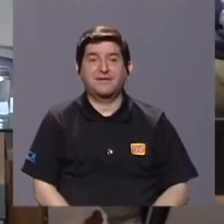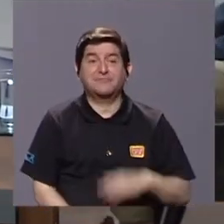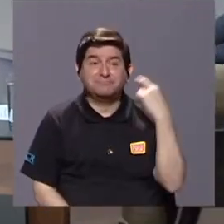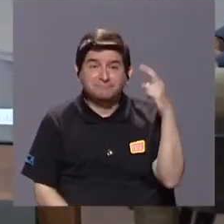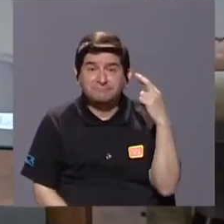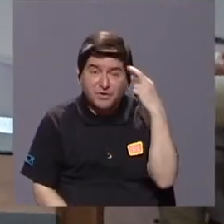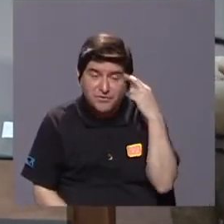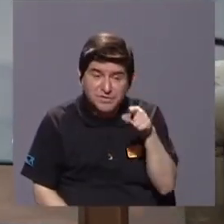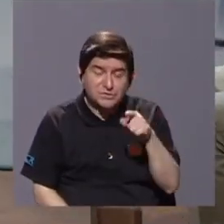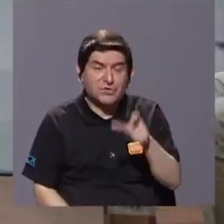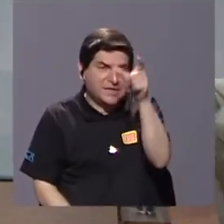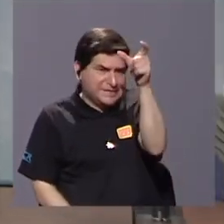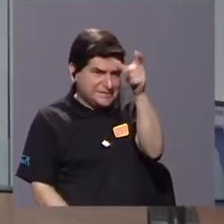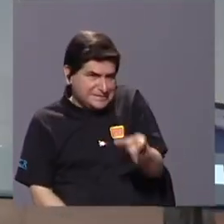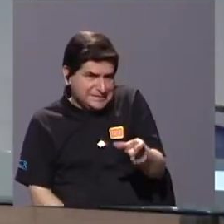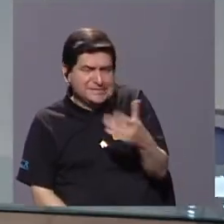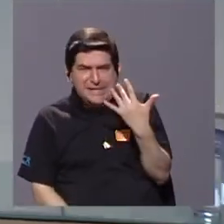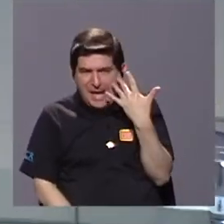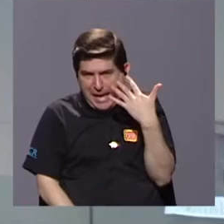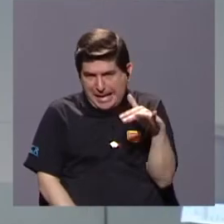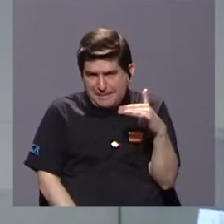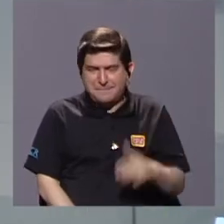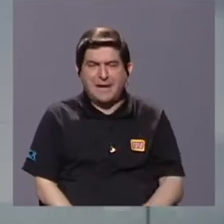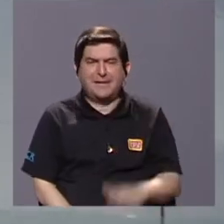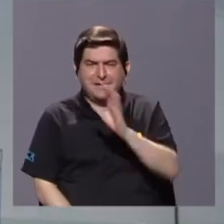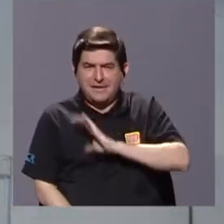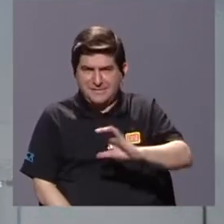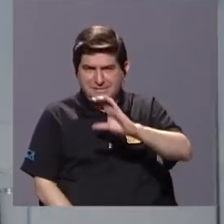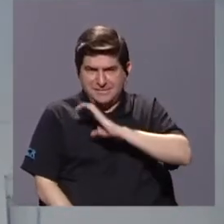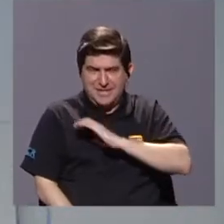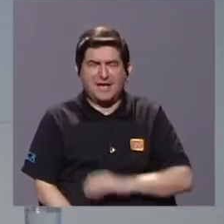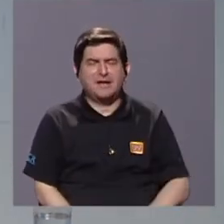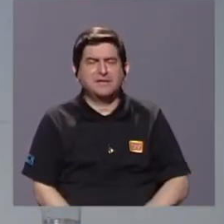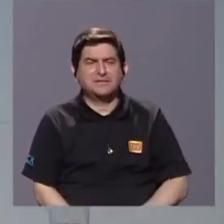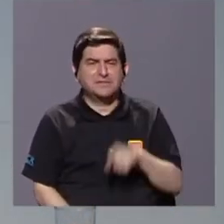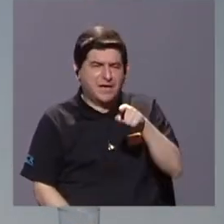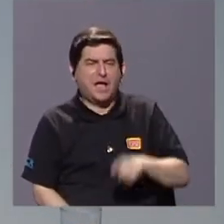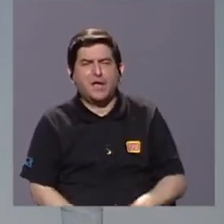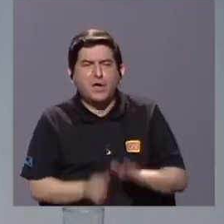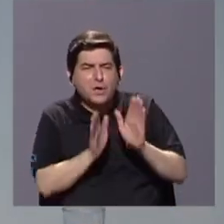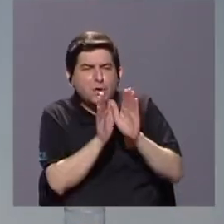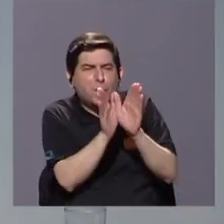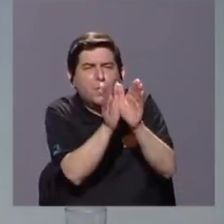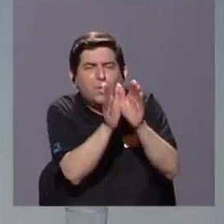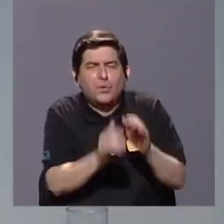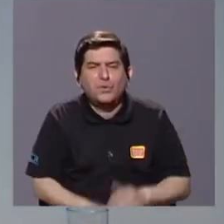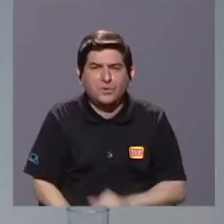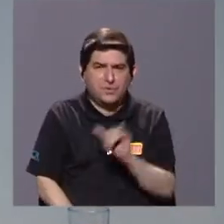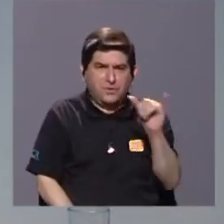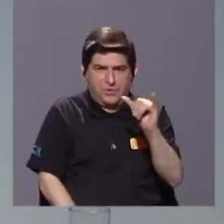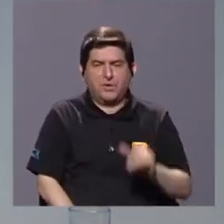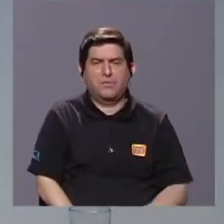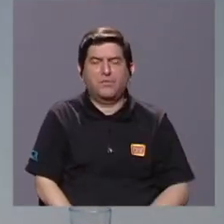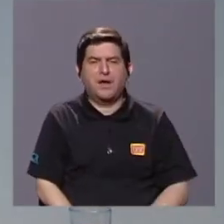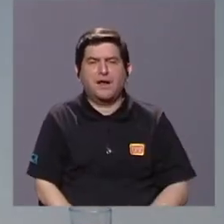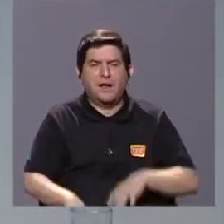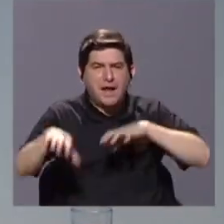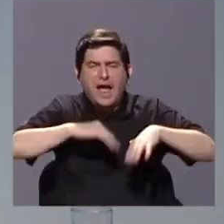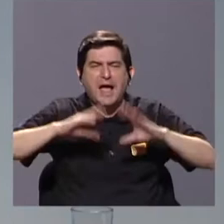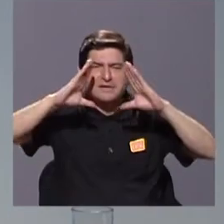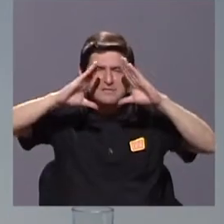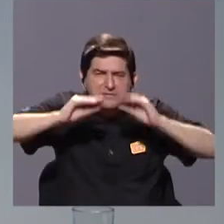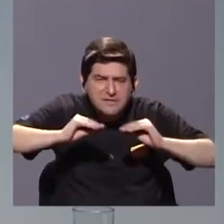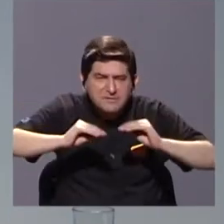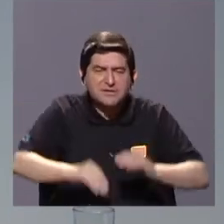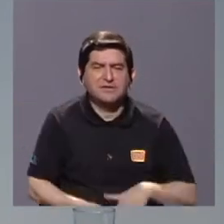lo tanto, son individuos que parece que debido a las características de vuelo, debido a las características nocturnas, etcétera,